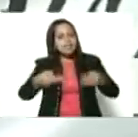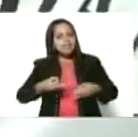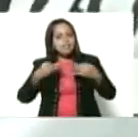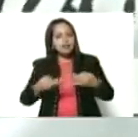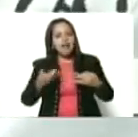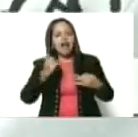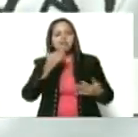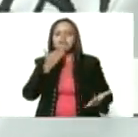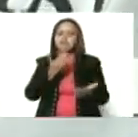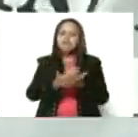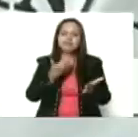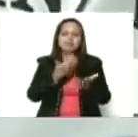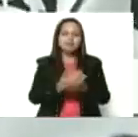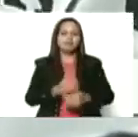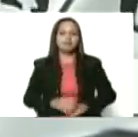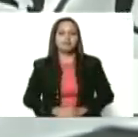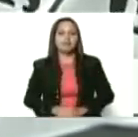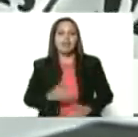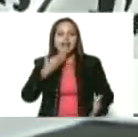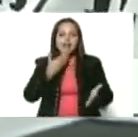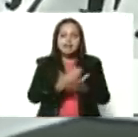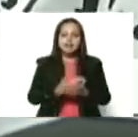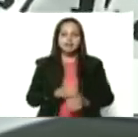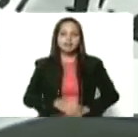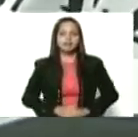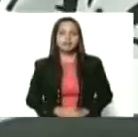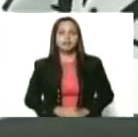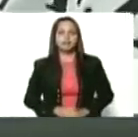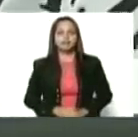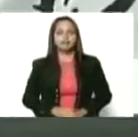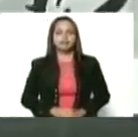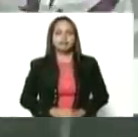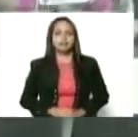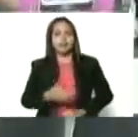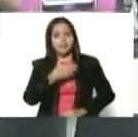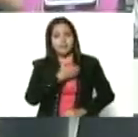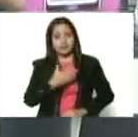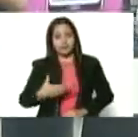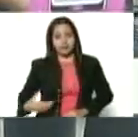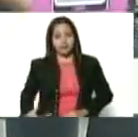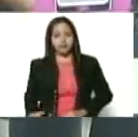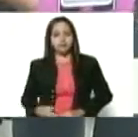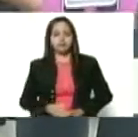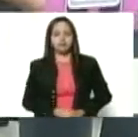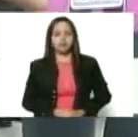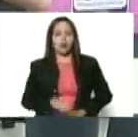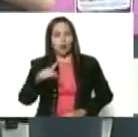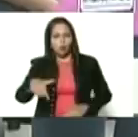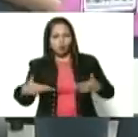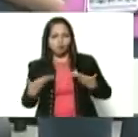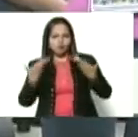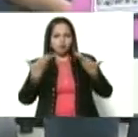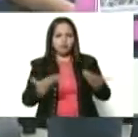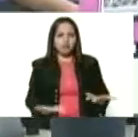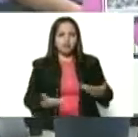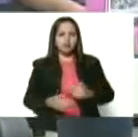a estar agradecida por eso. Muchísimas gracias. Sí, presidente. Bueno, aquí hoy estamos entregando